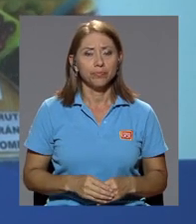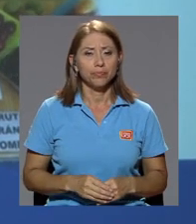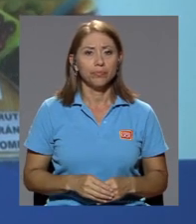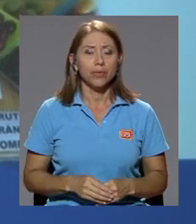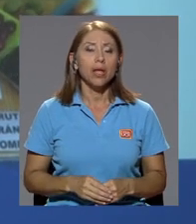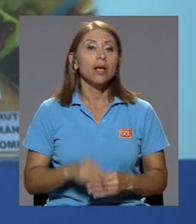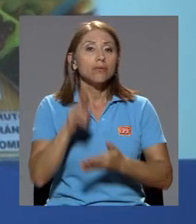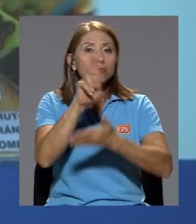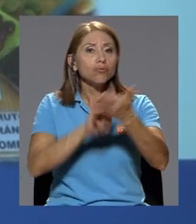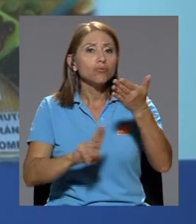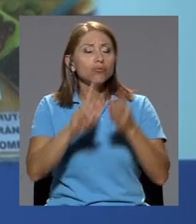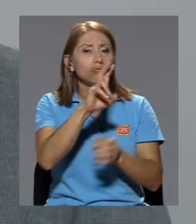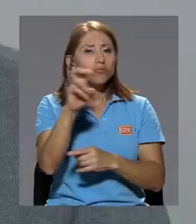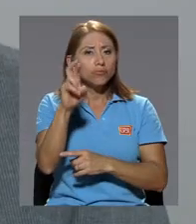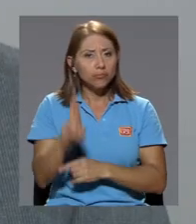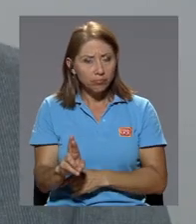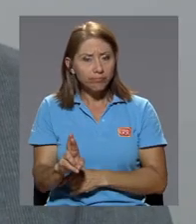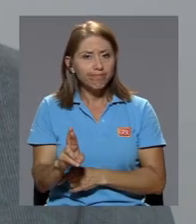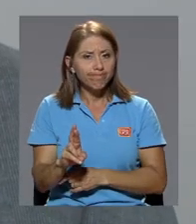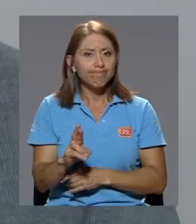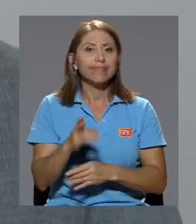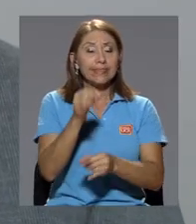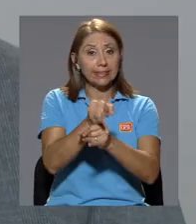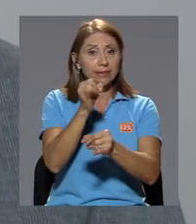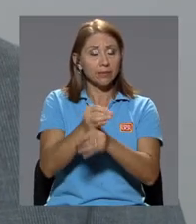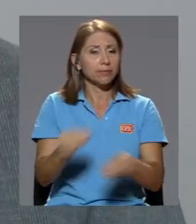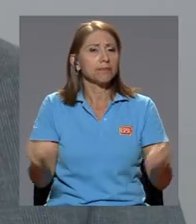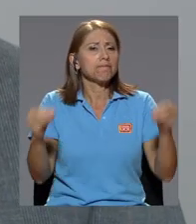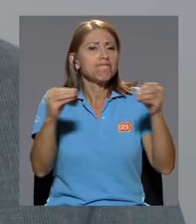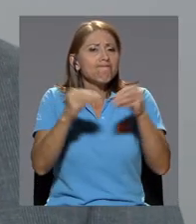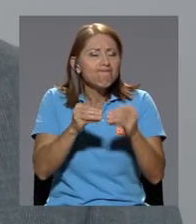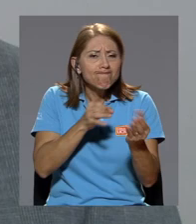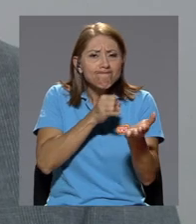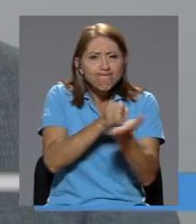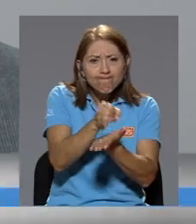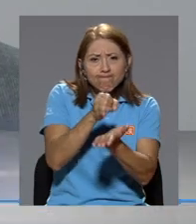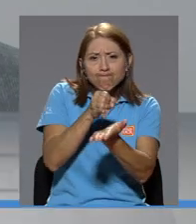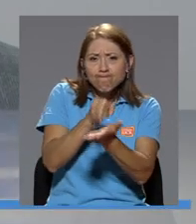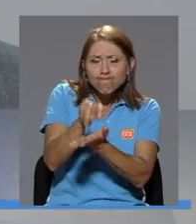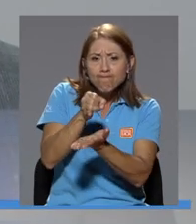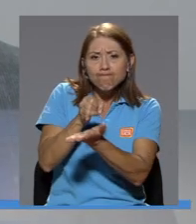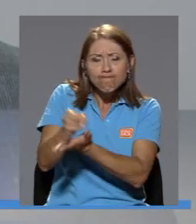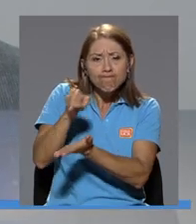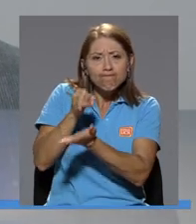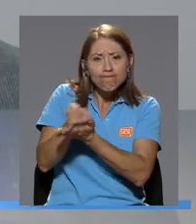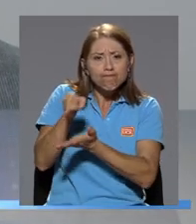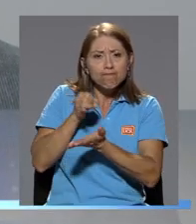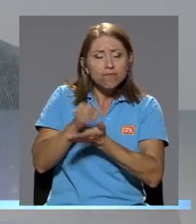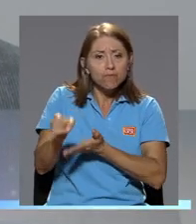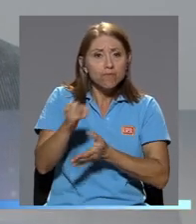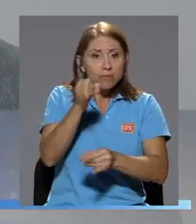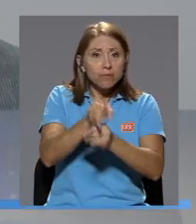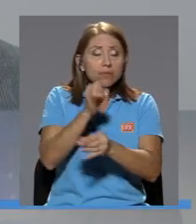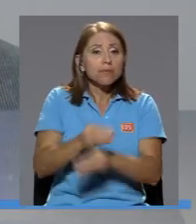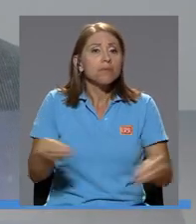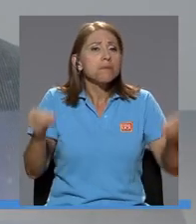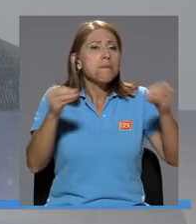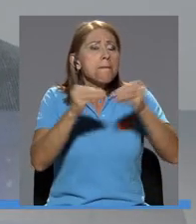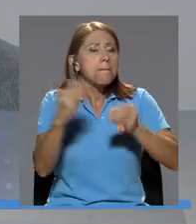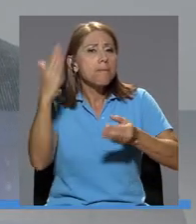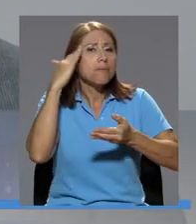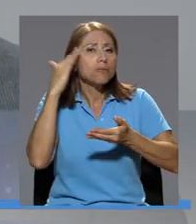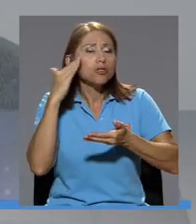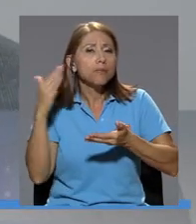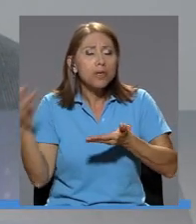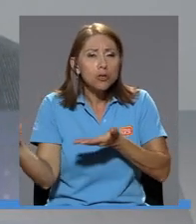La Universidad de Costa Rica es la institución que más investigación realiza, es la institución que más conocimiento